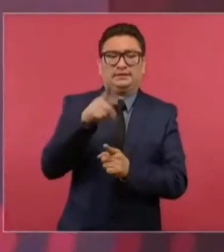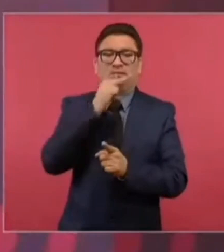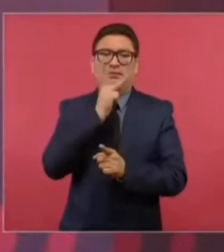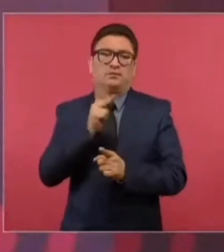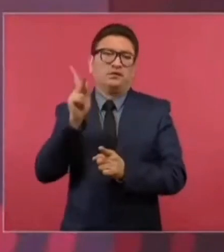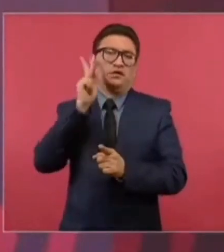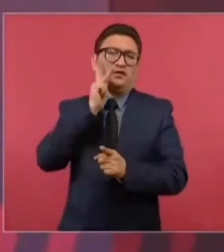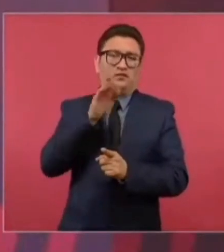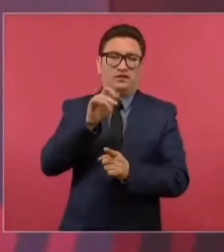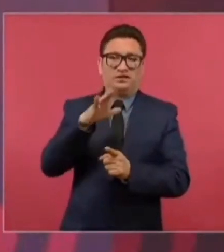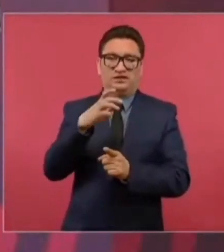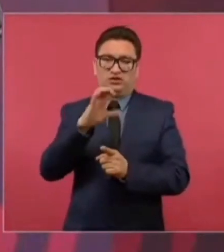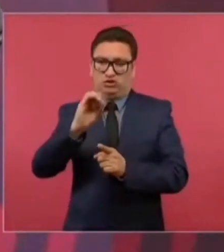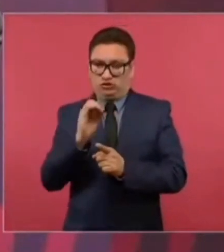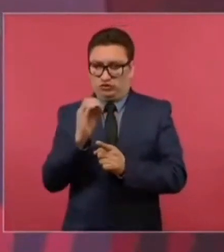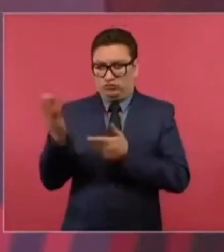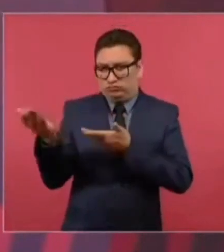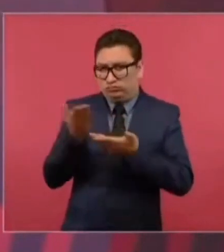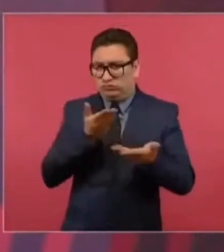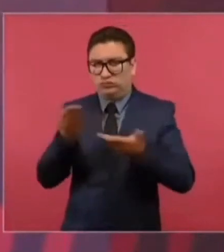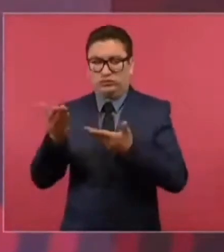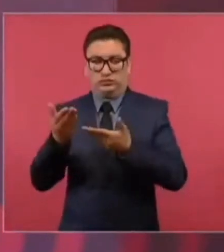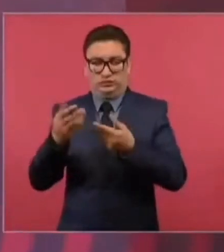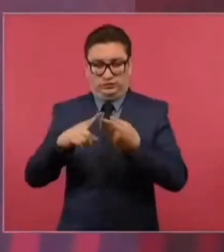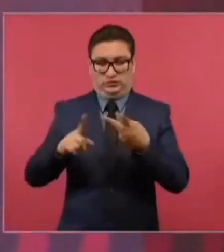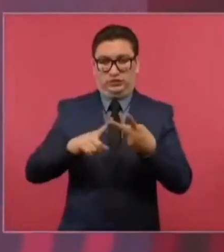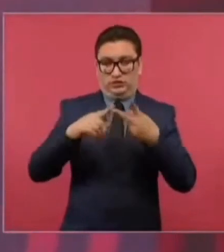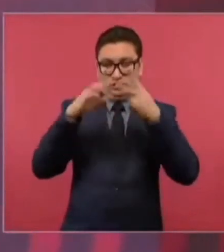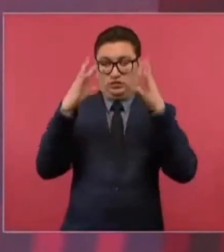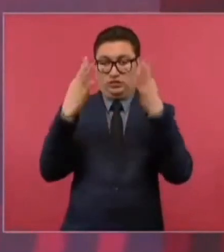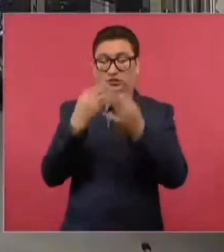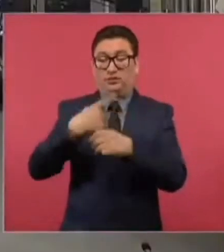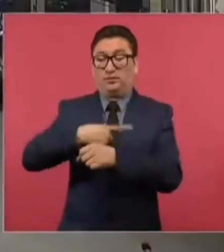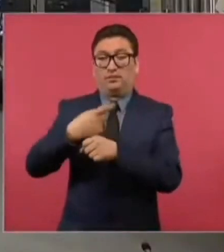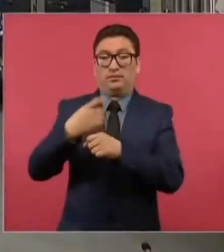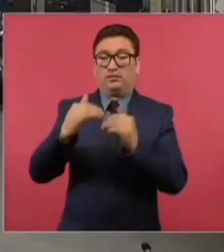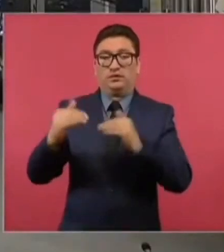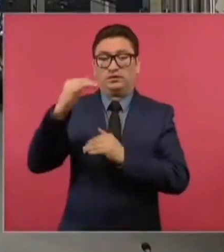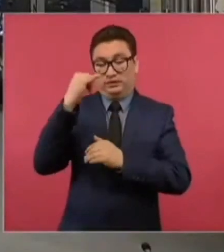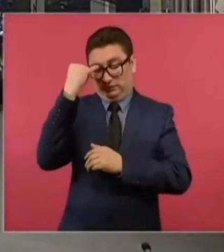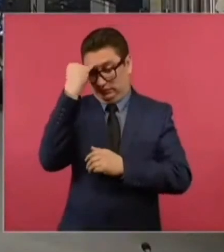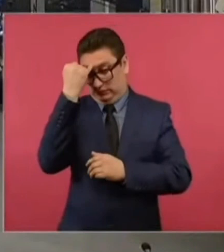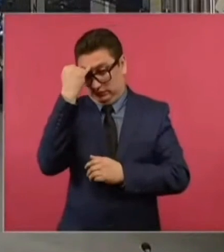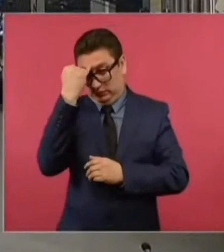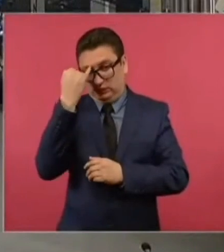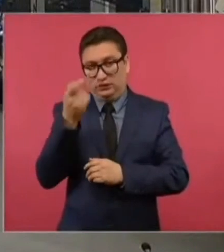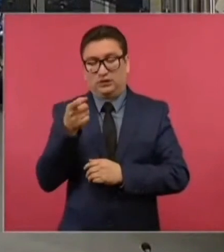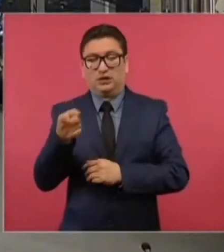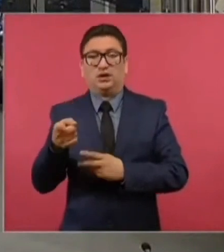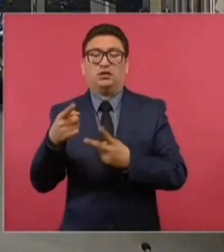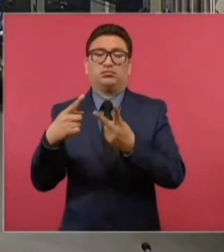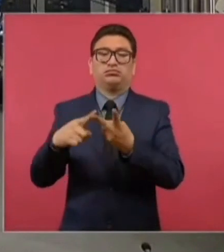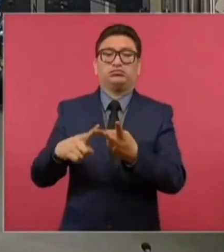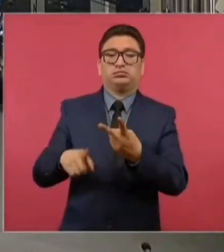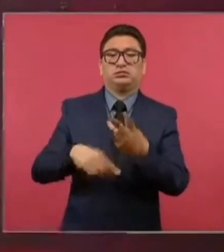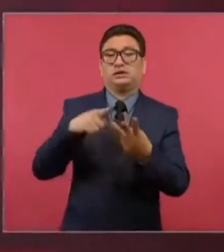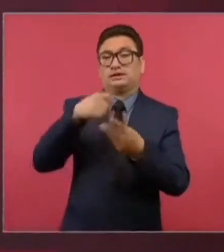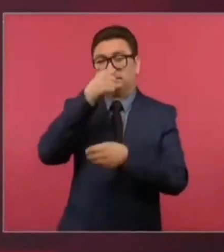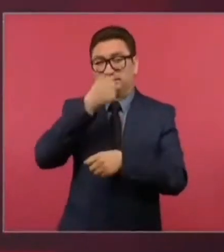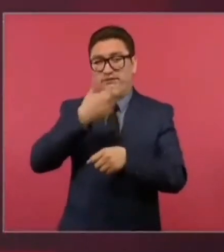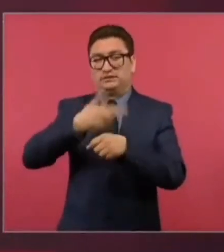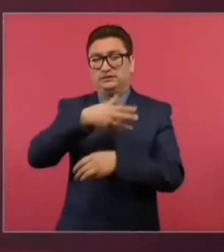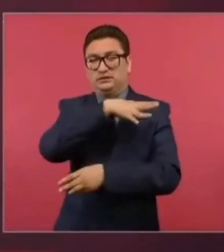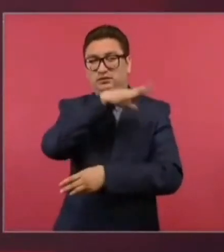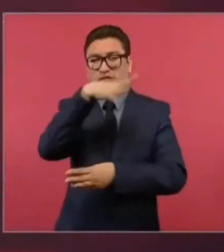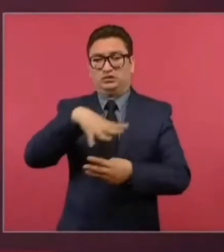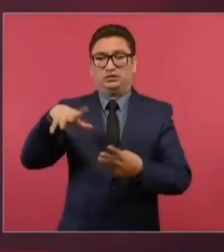del primer ministro de la India y también del secretario